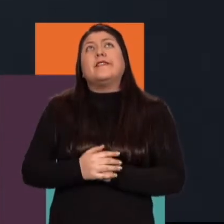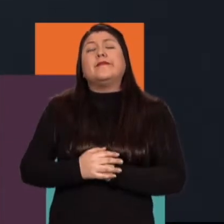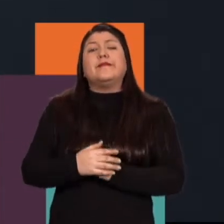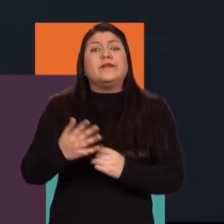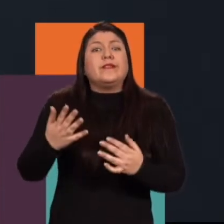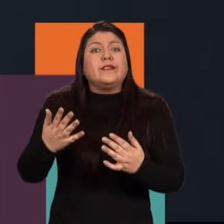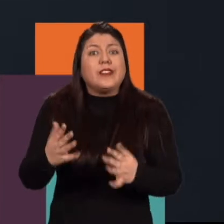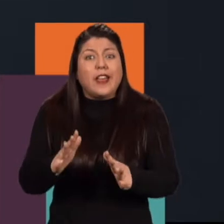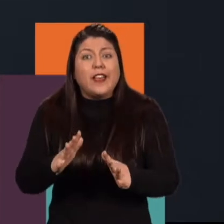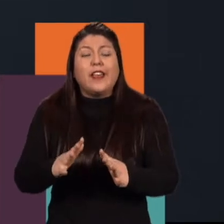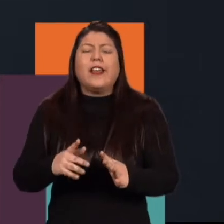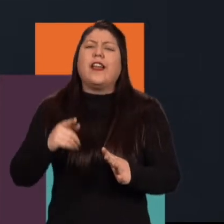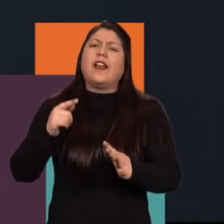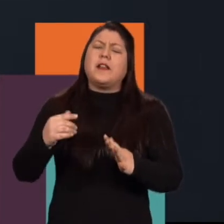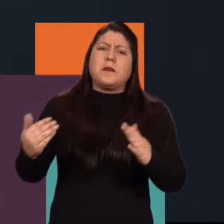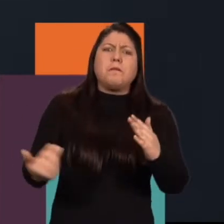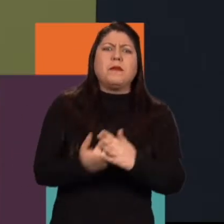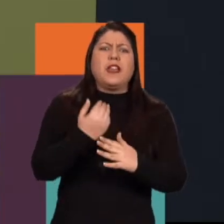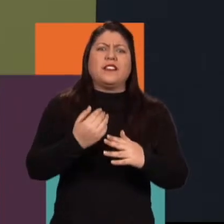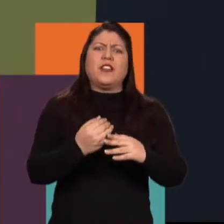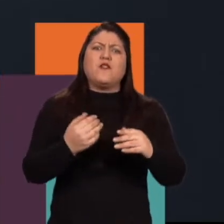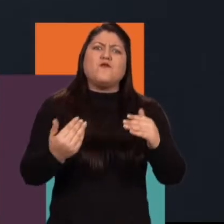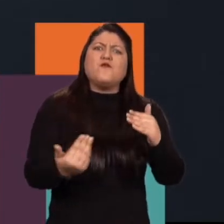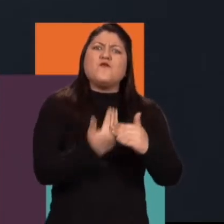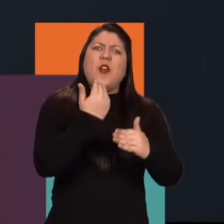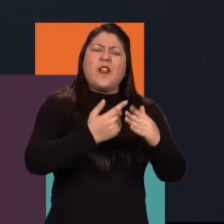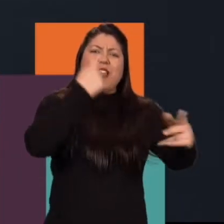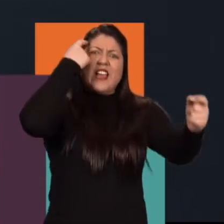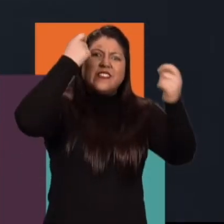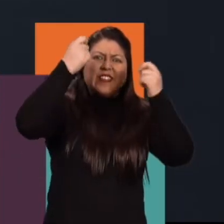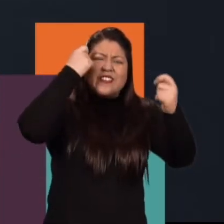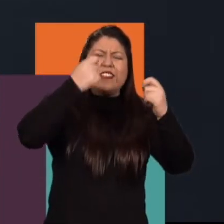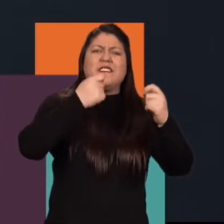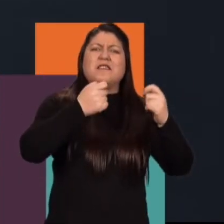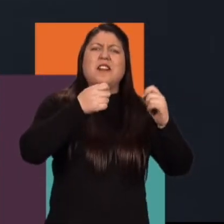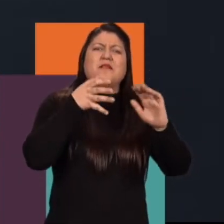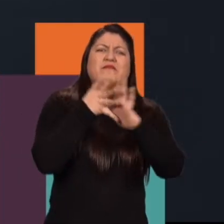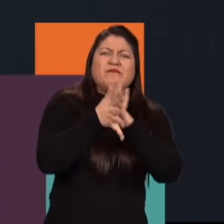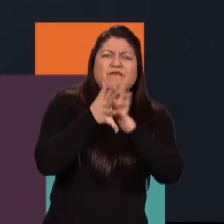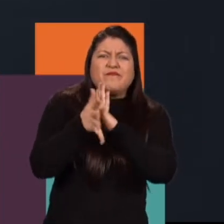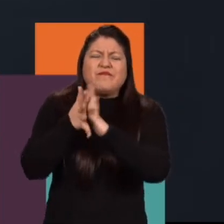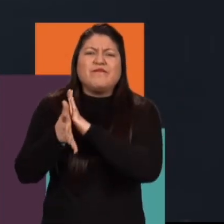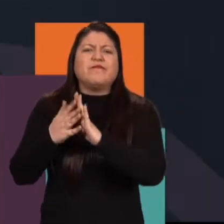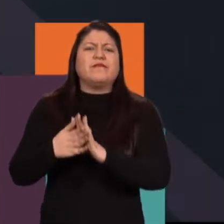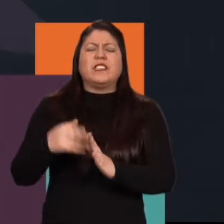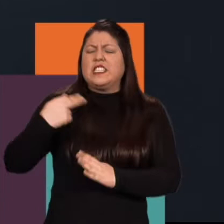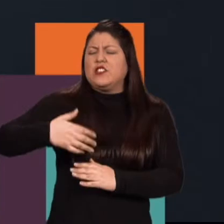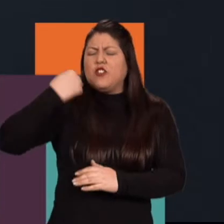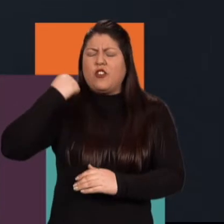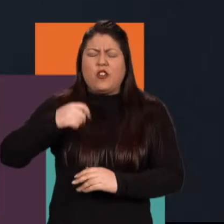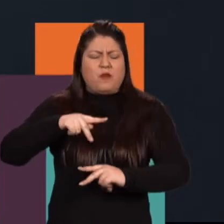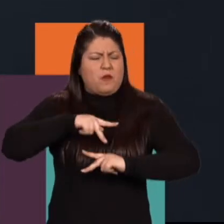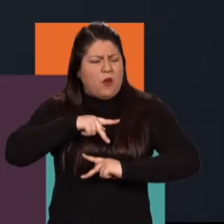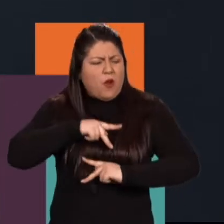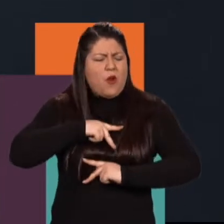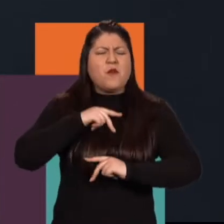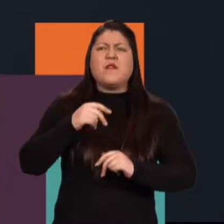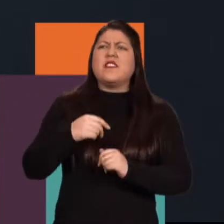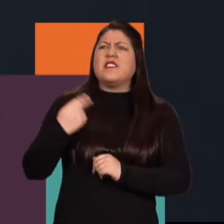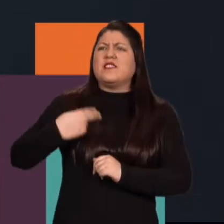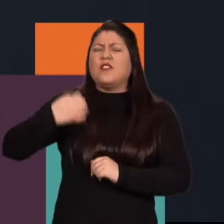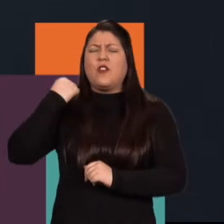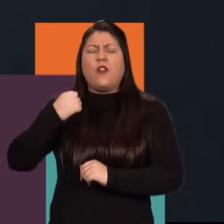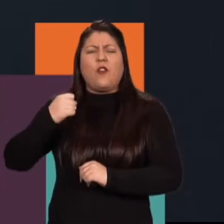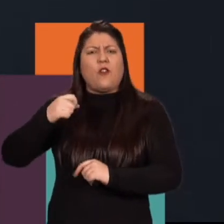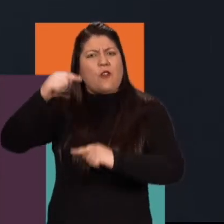ya con la llegada de las plataformas y con esa demanda, pues, de historias inéditas, historias